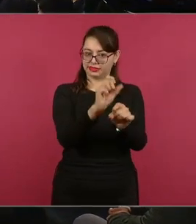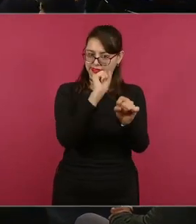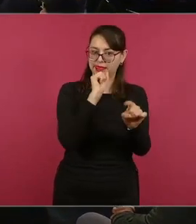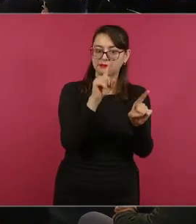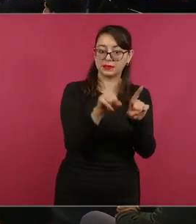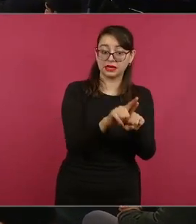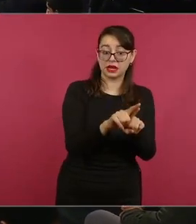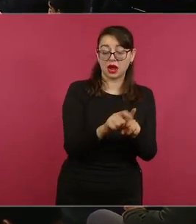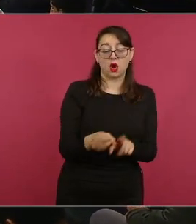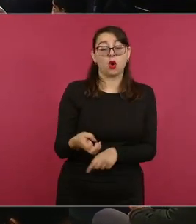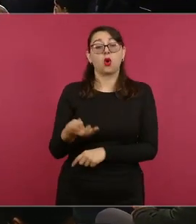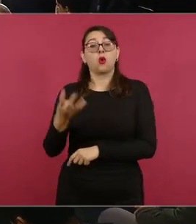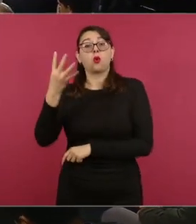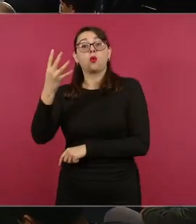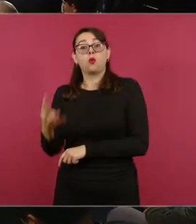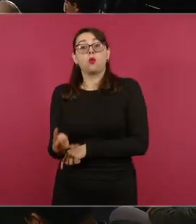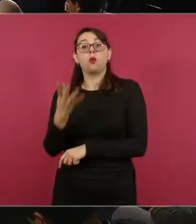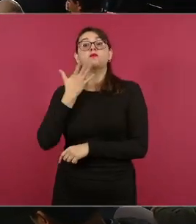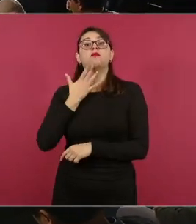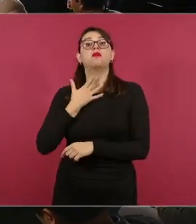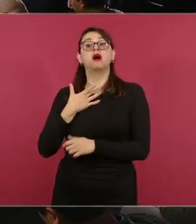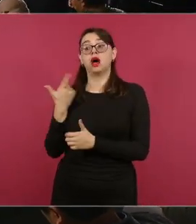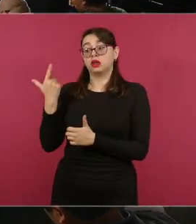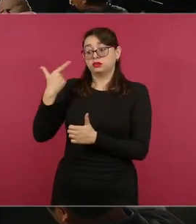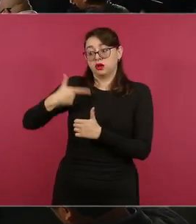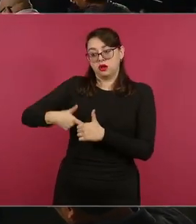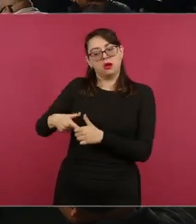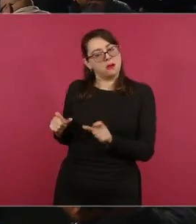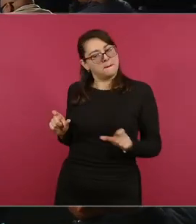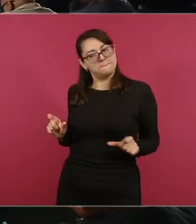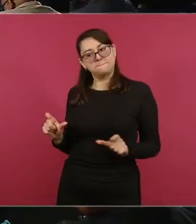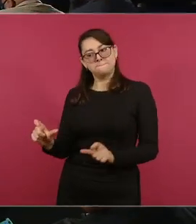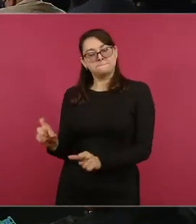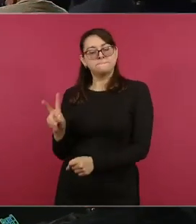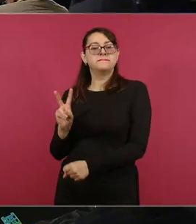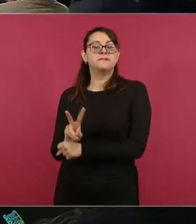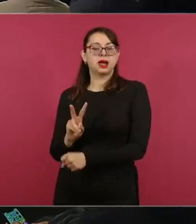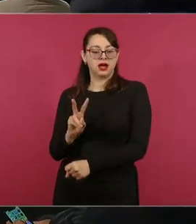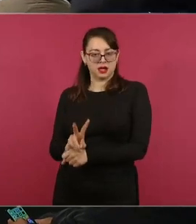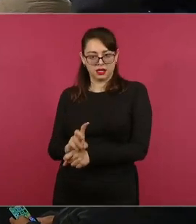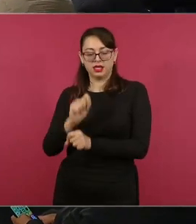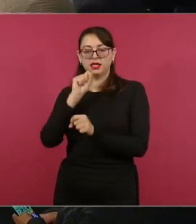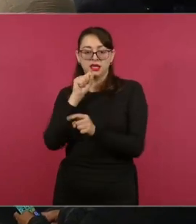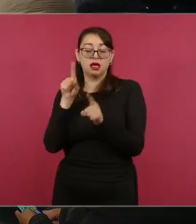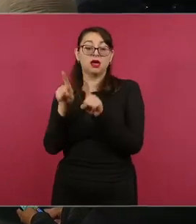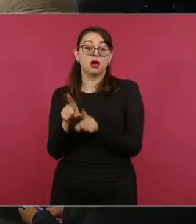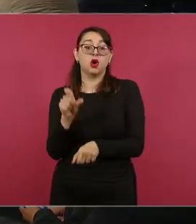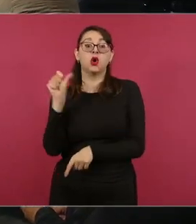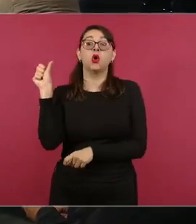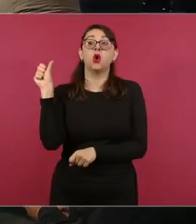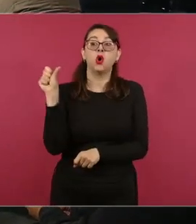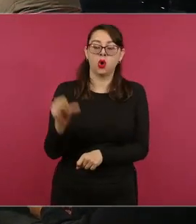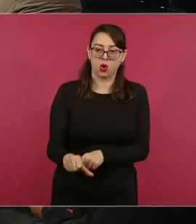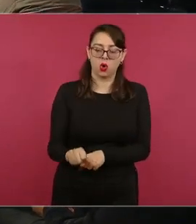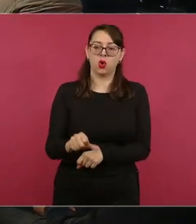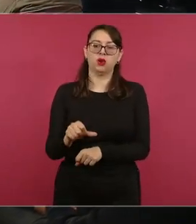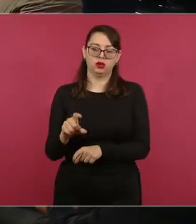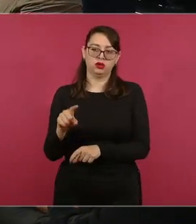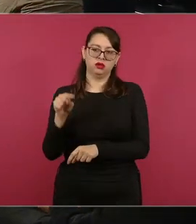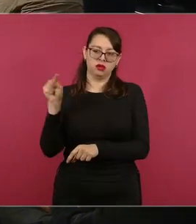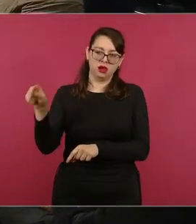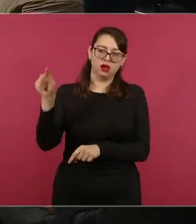el área de la base naval hacia el aeropuerto y probablemente el día de hoy se den a otras más.